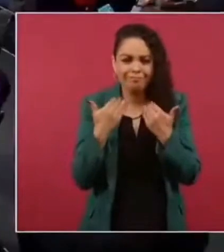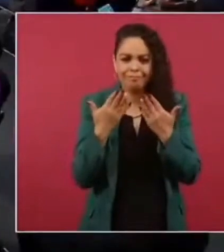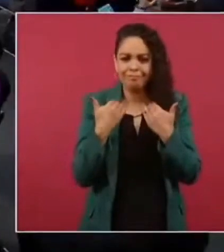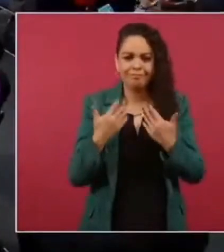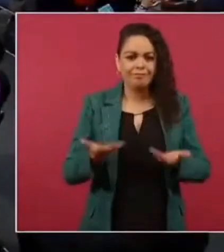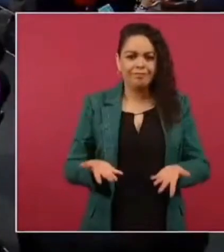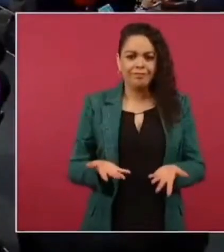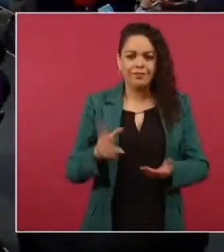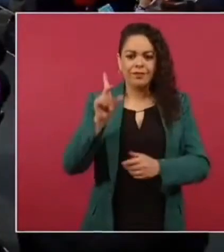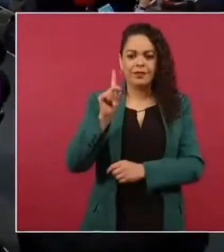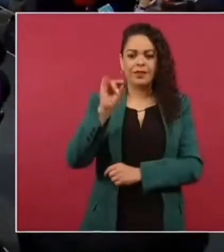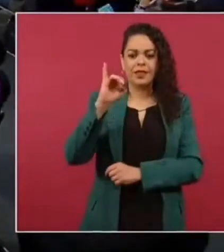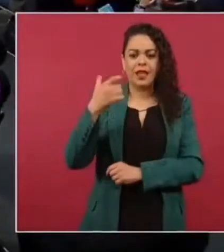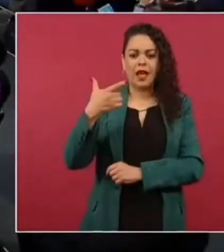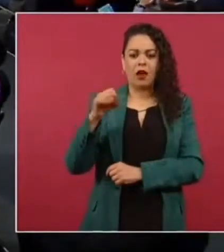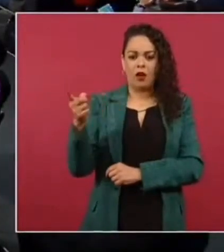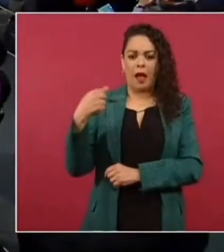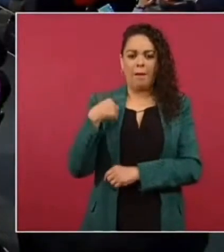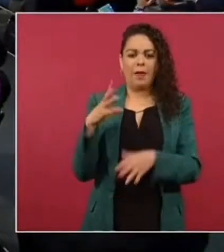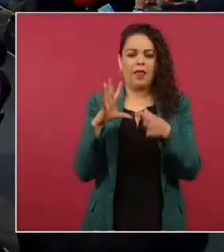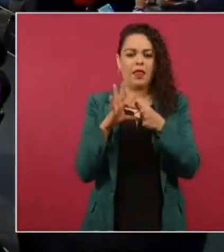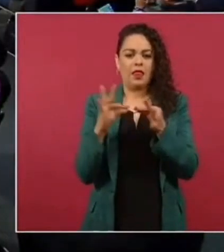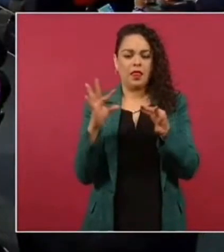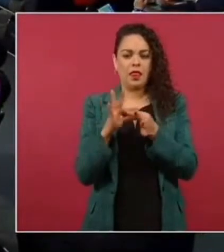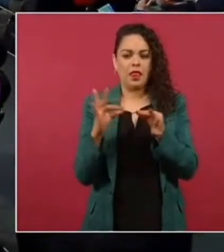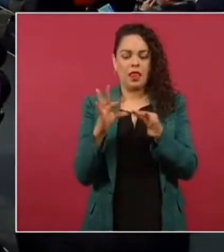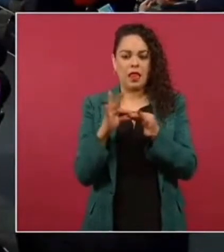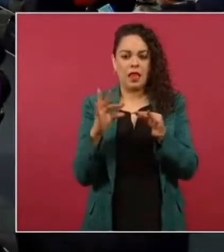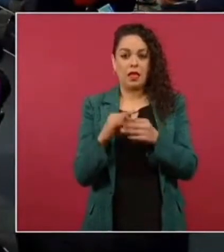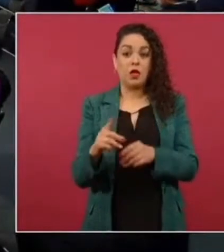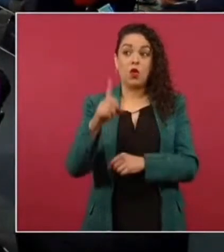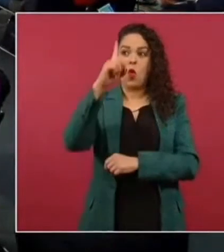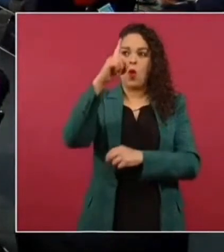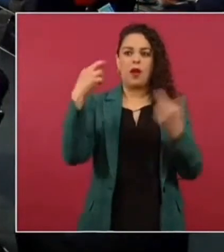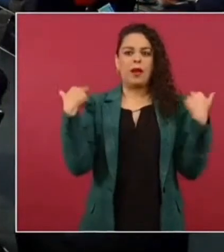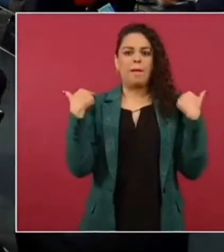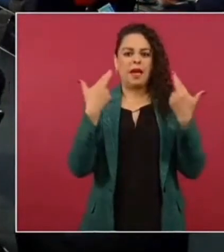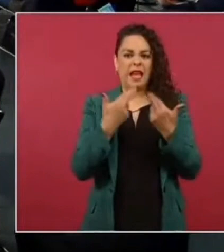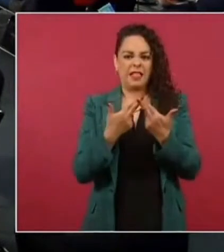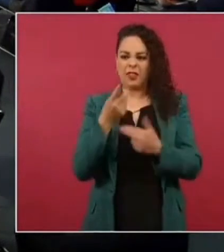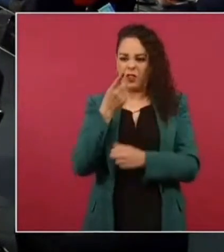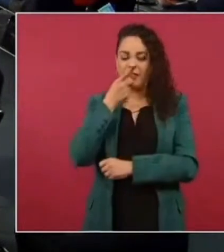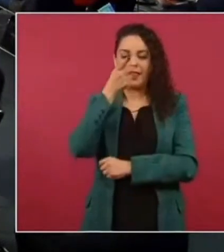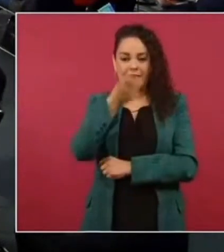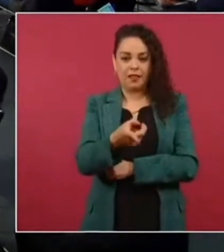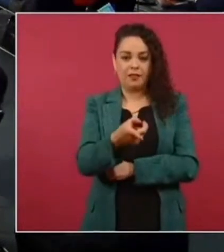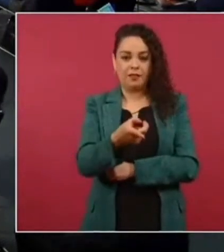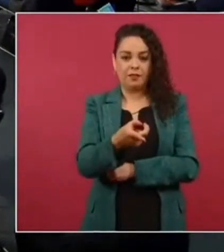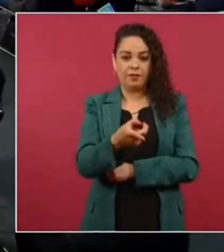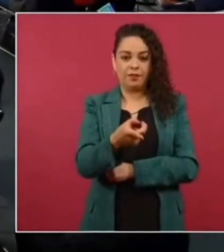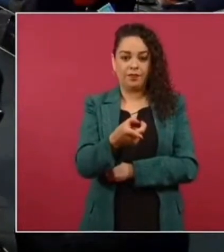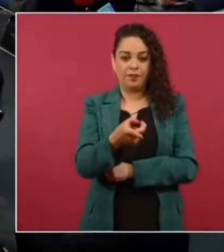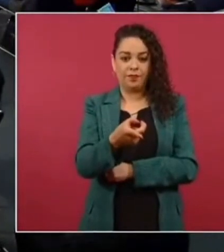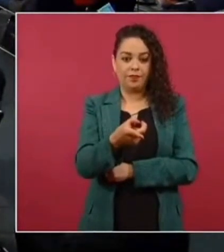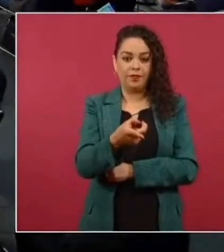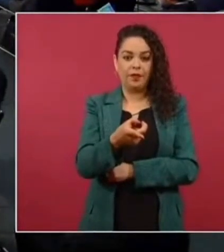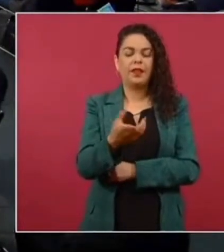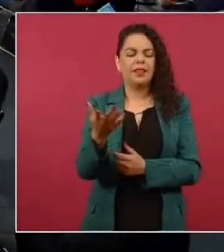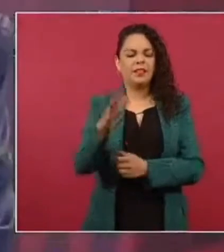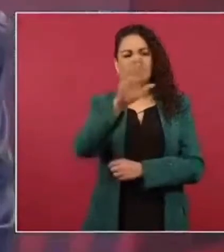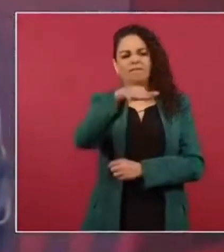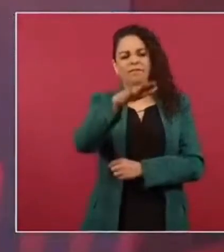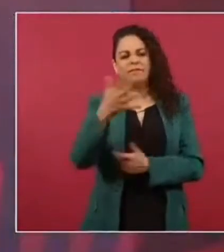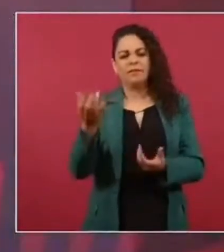de un maestro que le comentaron es una buena anécdota que le preguntaron oiga